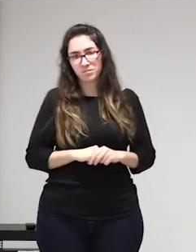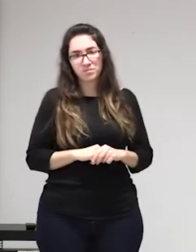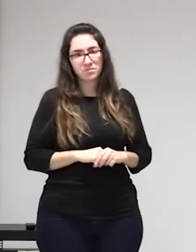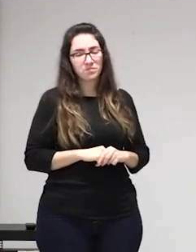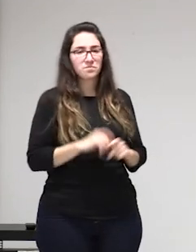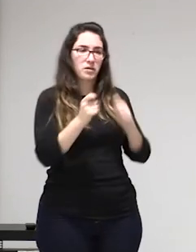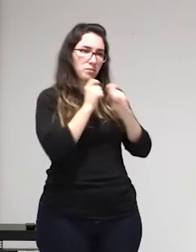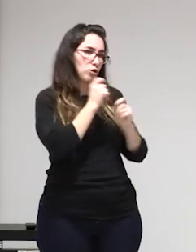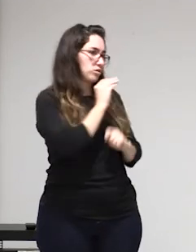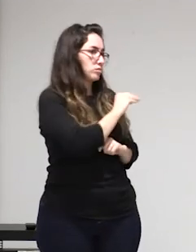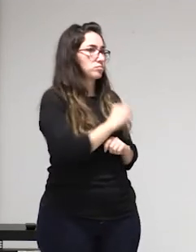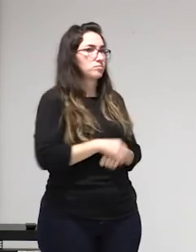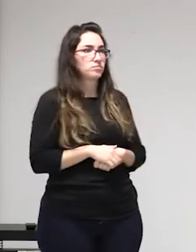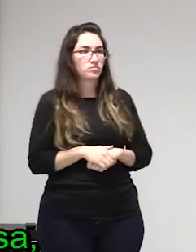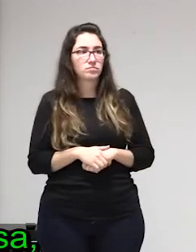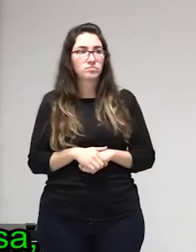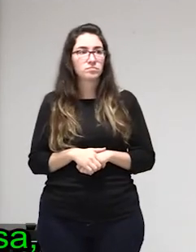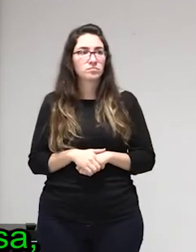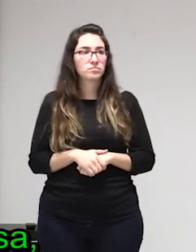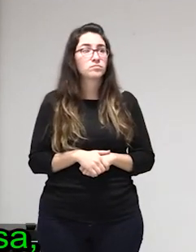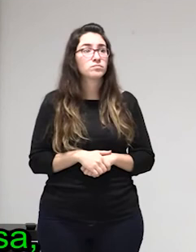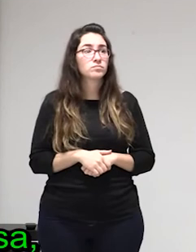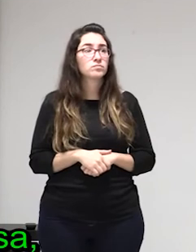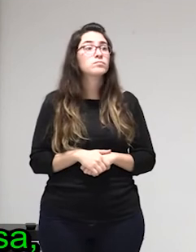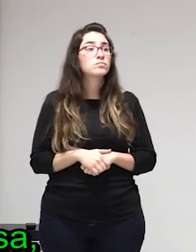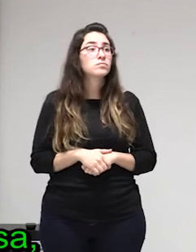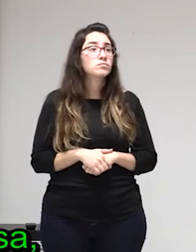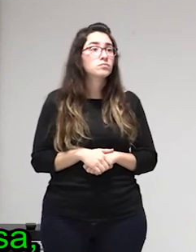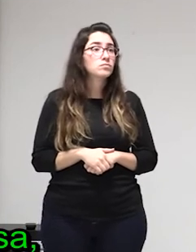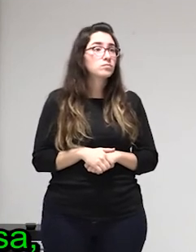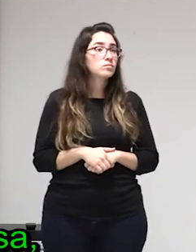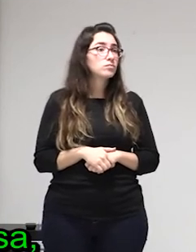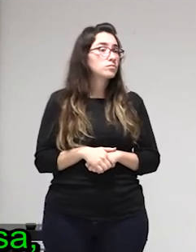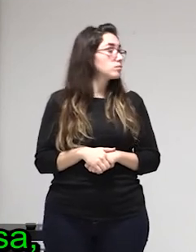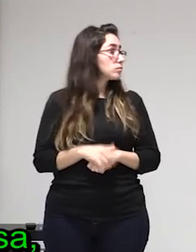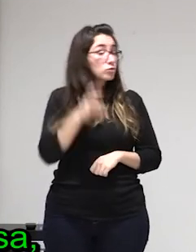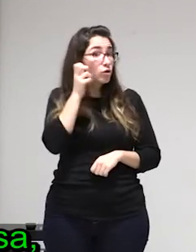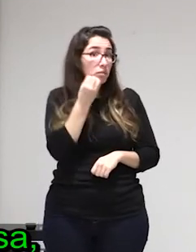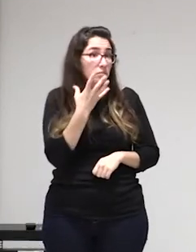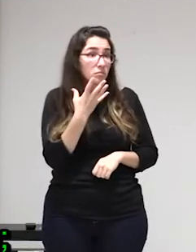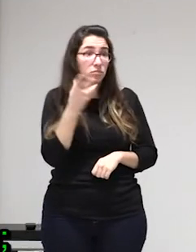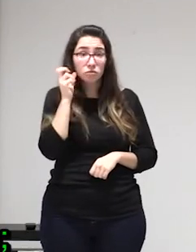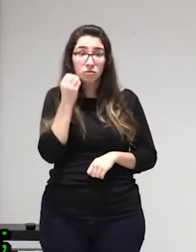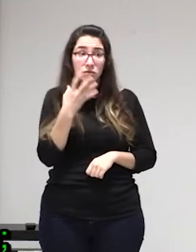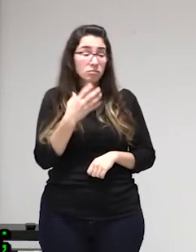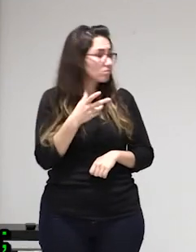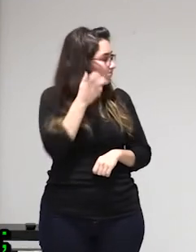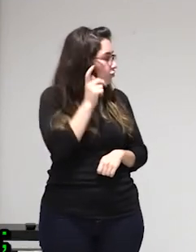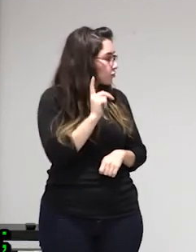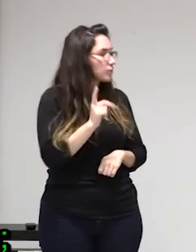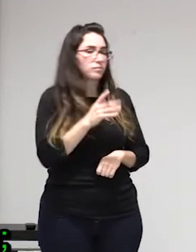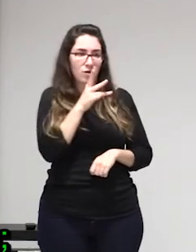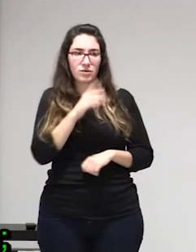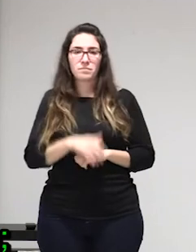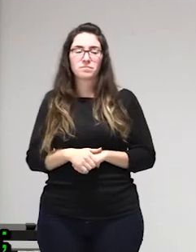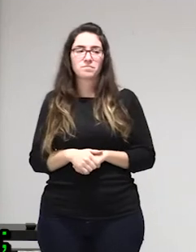de tantos que suceden en Suecia las compañeras nosotras tenemos una compañera rusa de acuerdo que se fue a